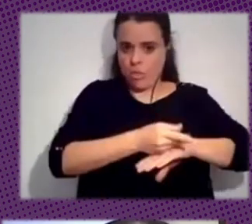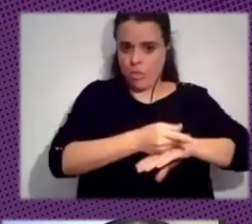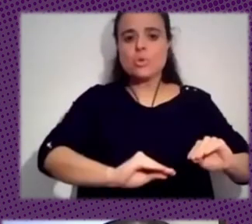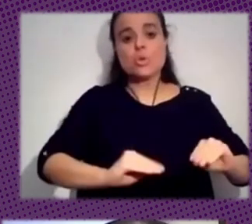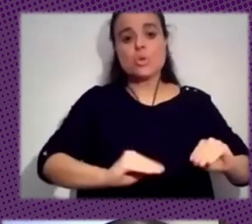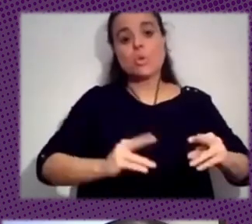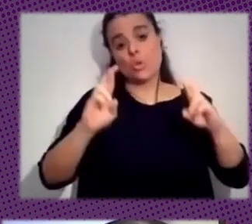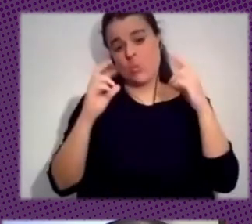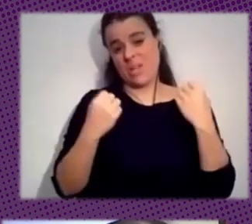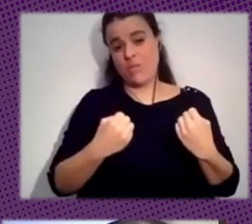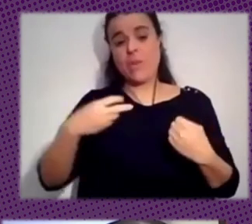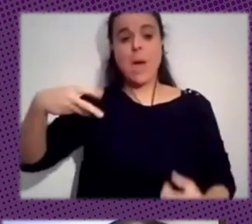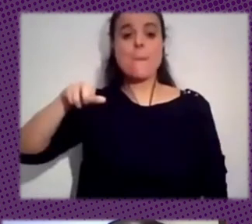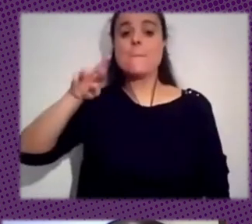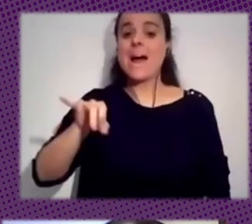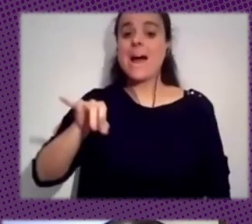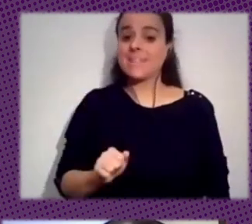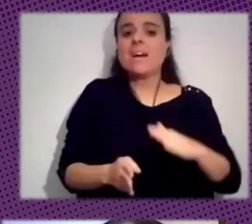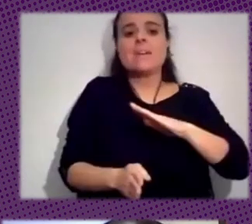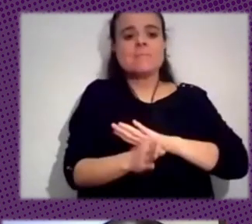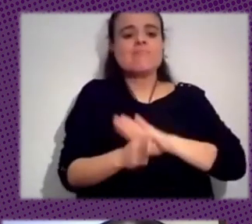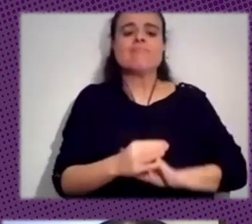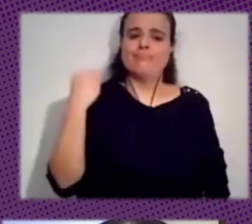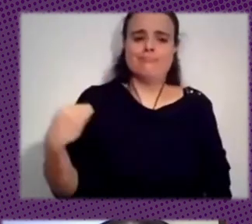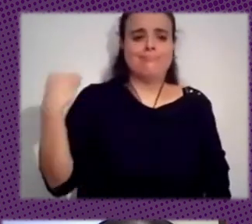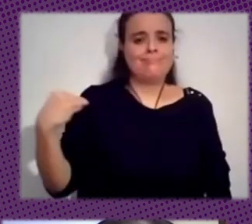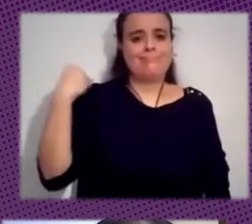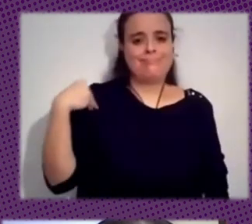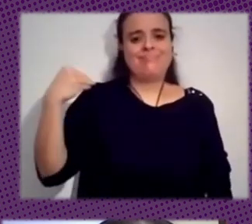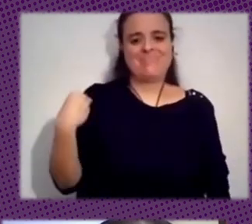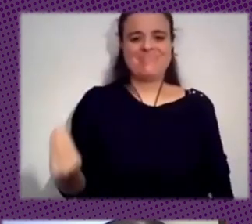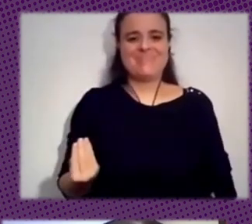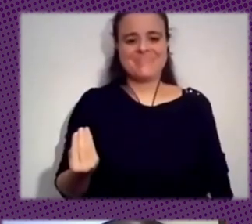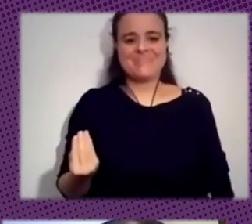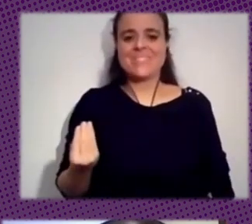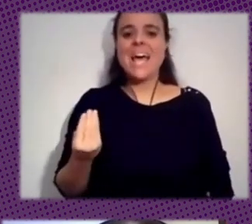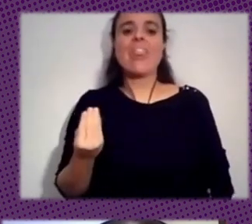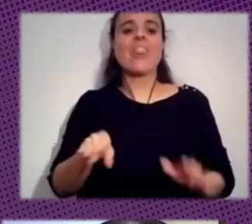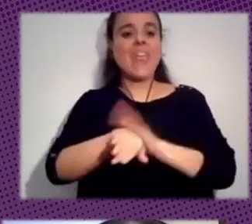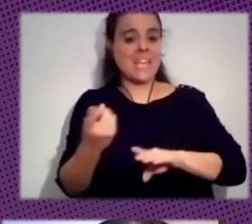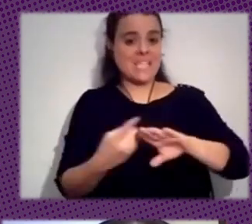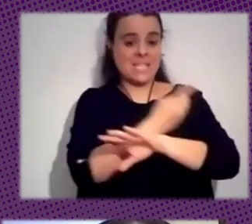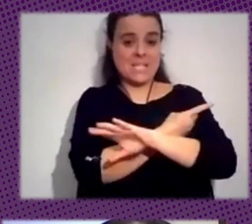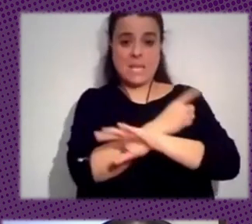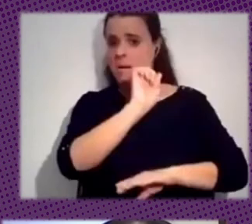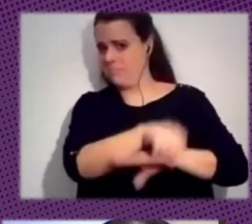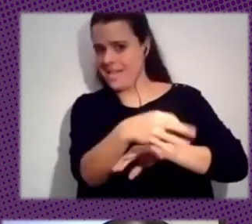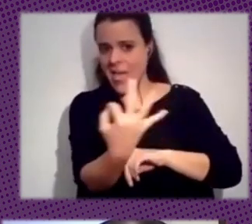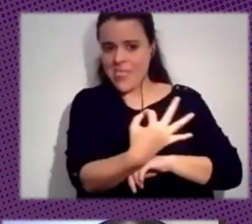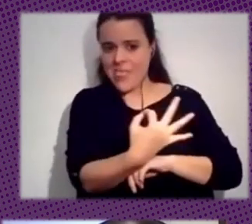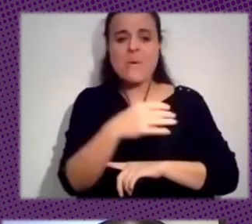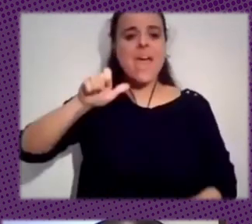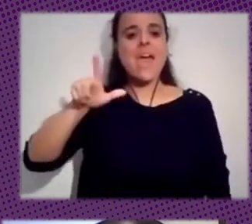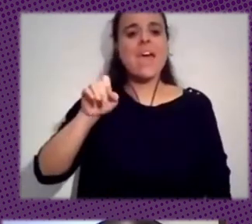ello Marta no deje de darnos la tabarra y de que no le hagamos casito a la extrema derecha Eloy muchas gracias por